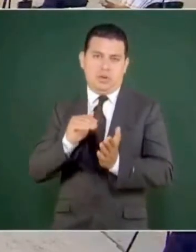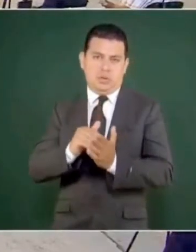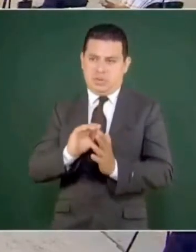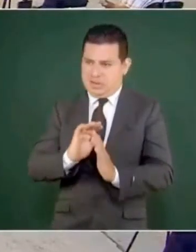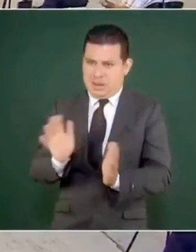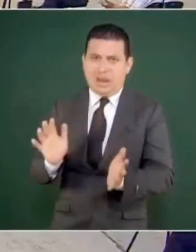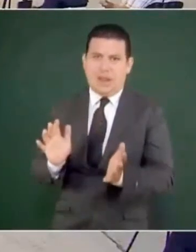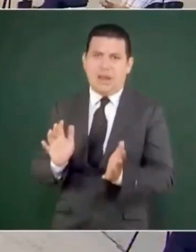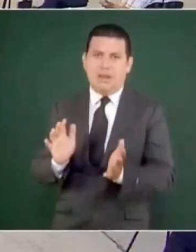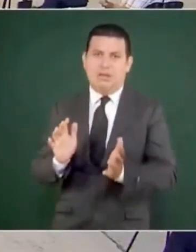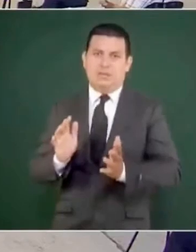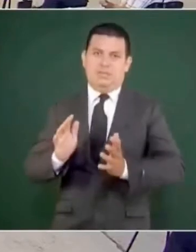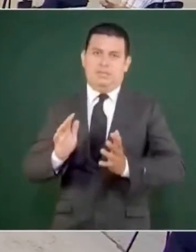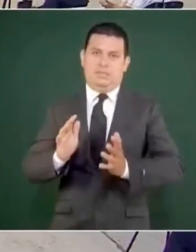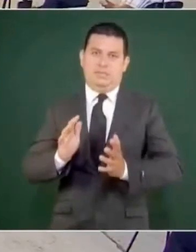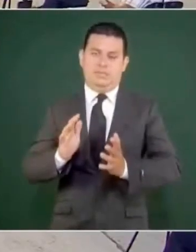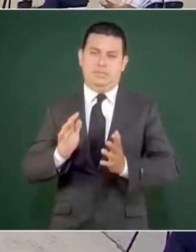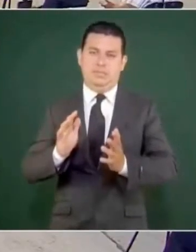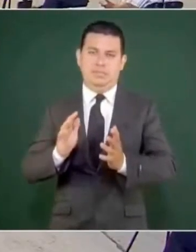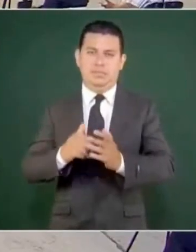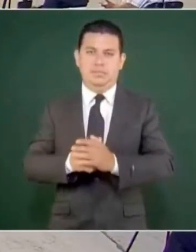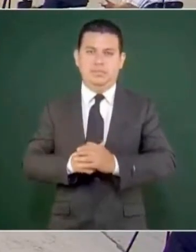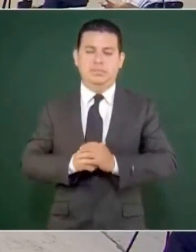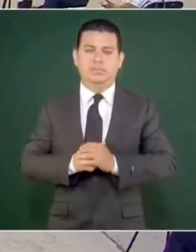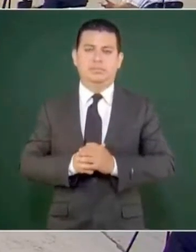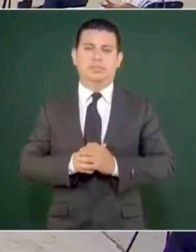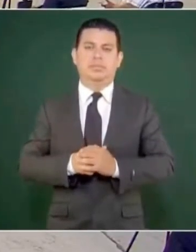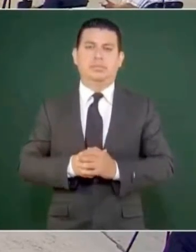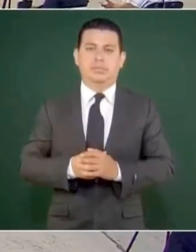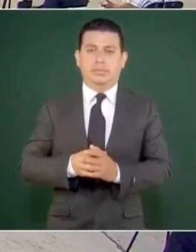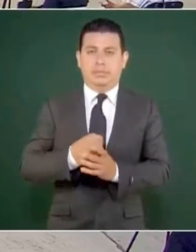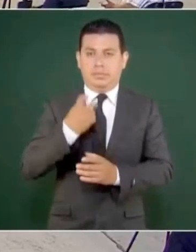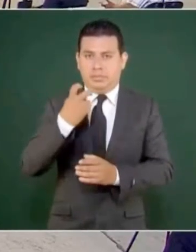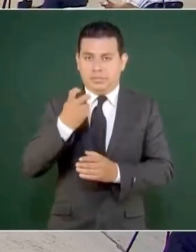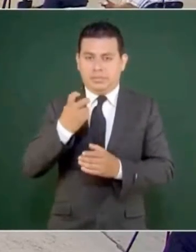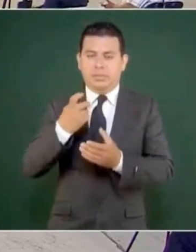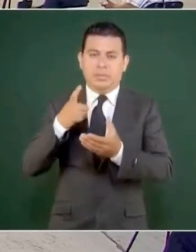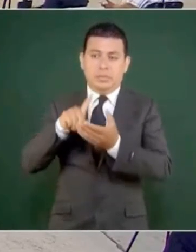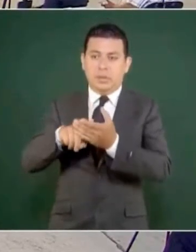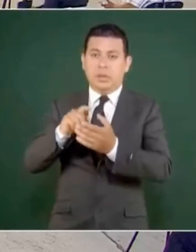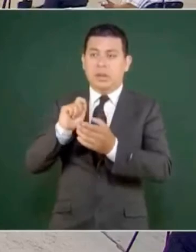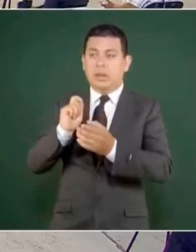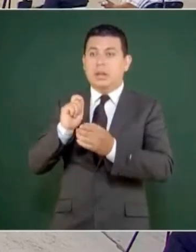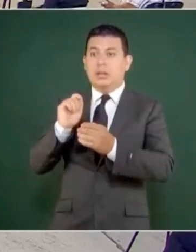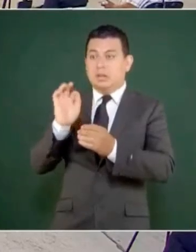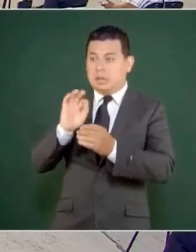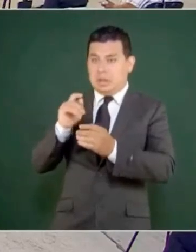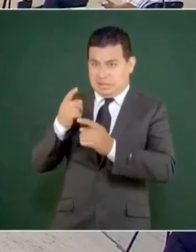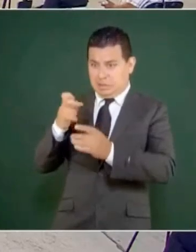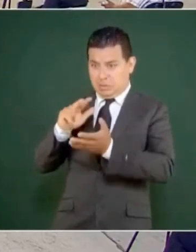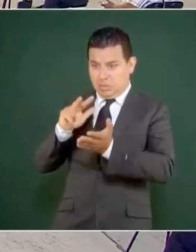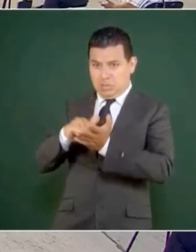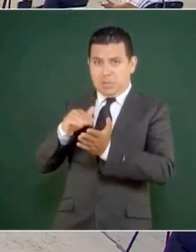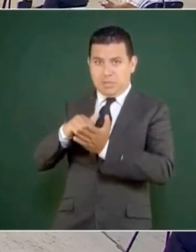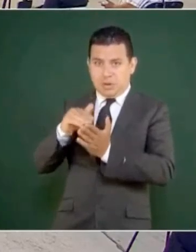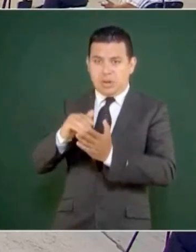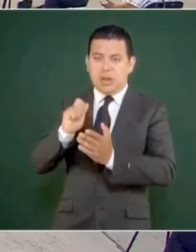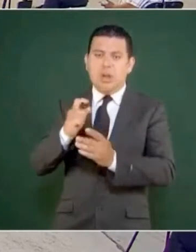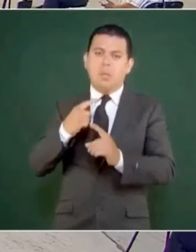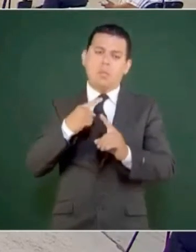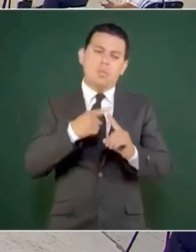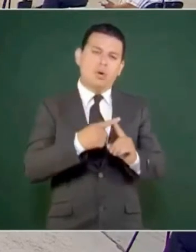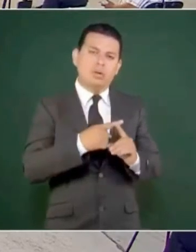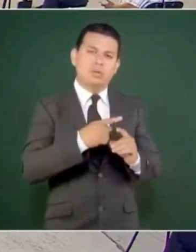más multas, recargos, intereses y por eso